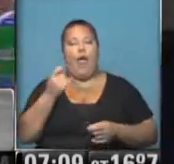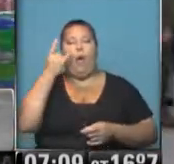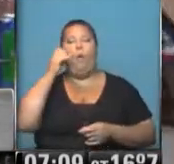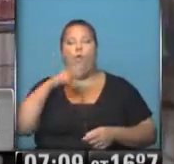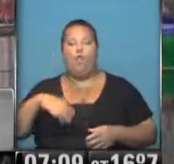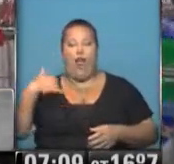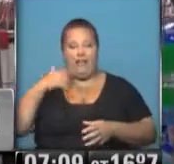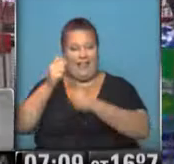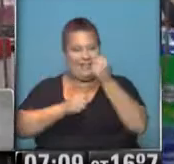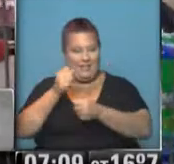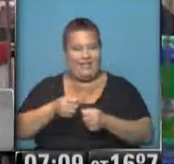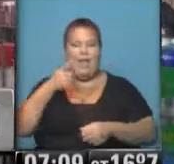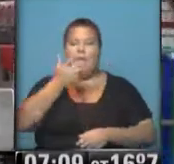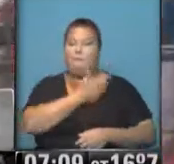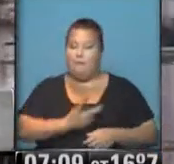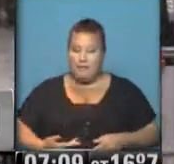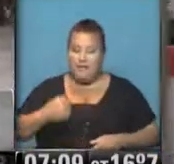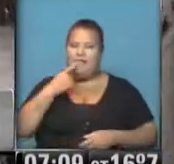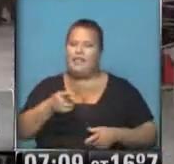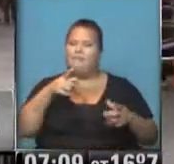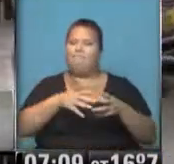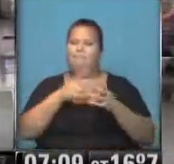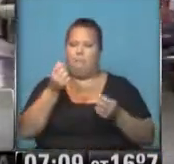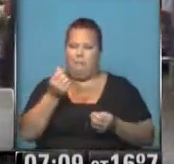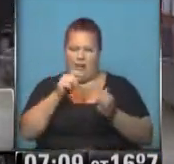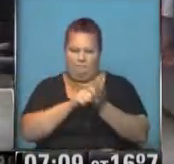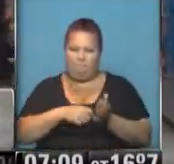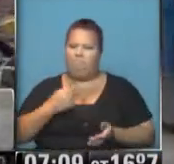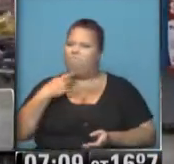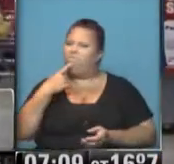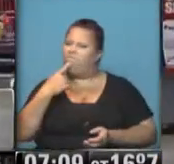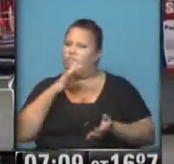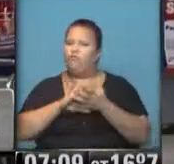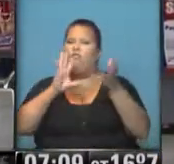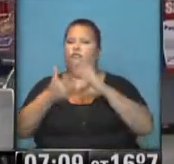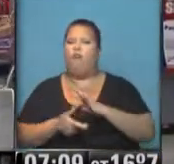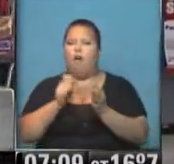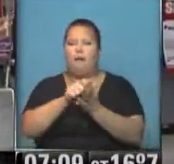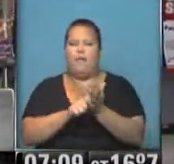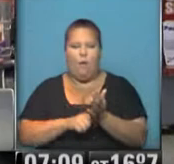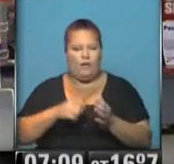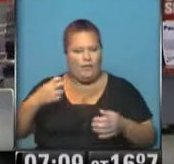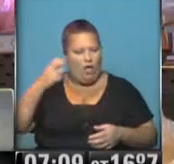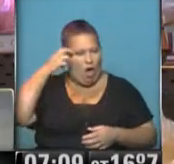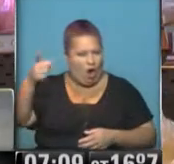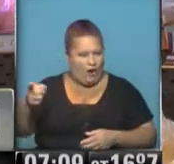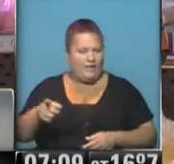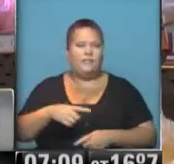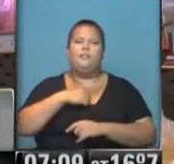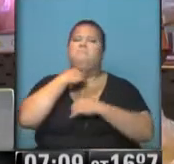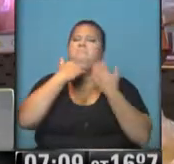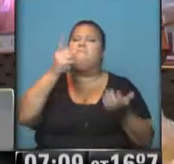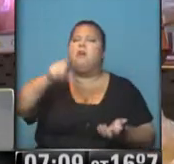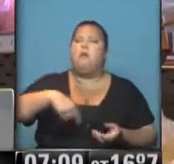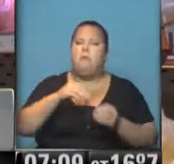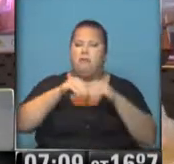vicepresidente, José Urtubey, cuestionó este índice de precios. Dudo del rigor metodológico del índice Congreso. Ni sé de dónde